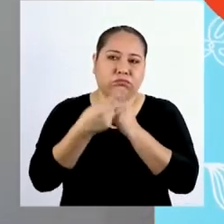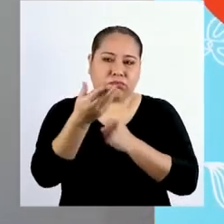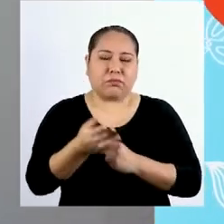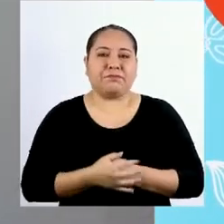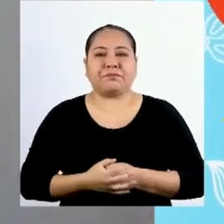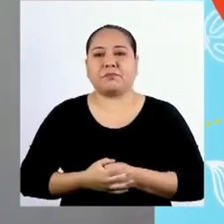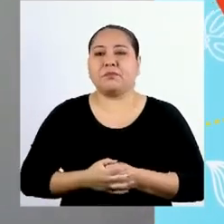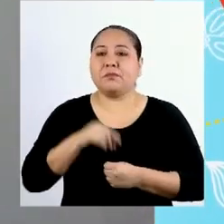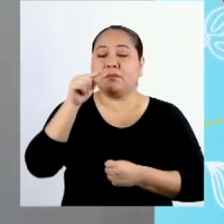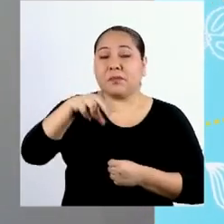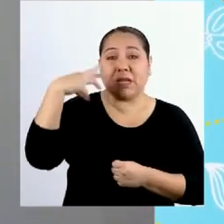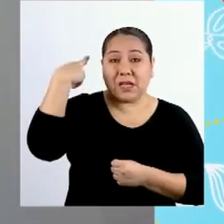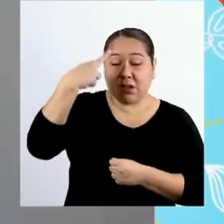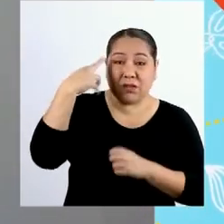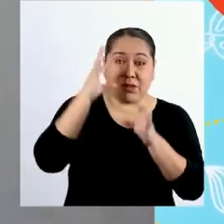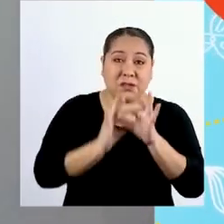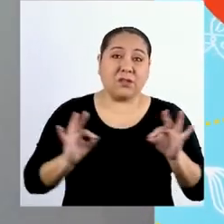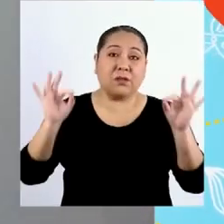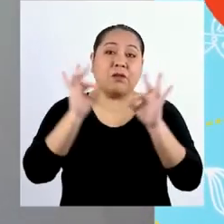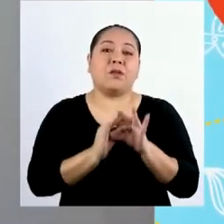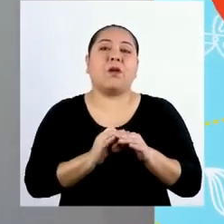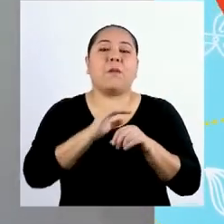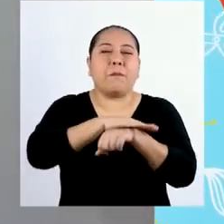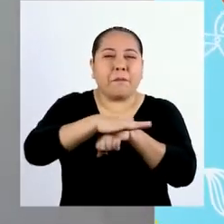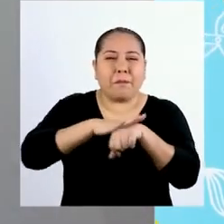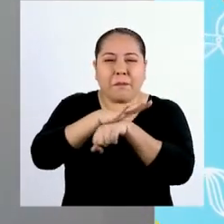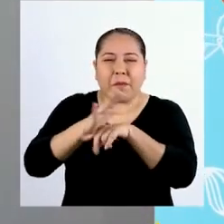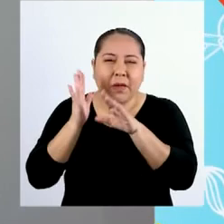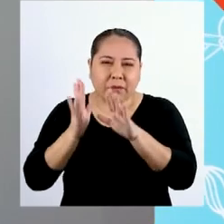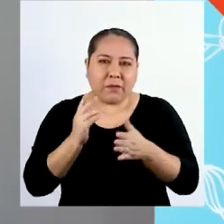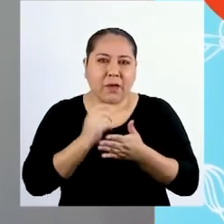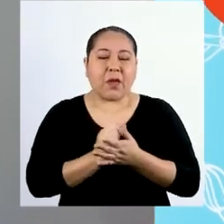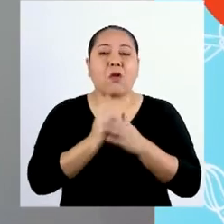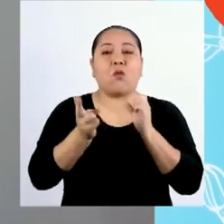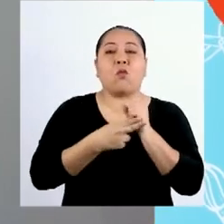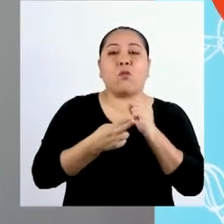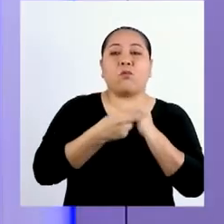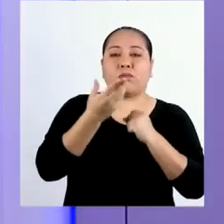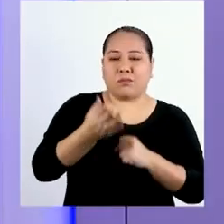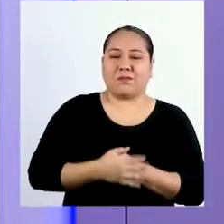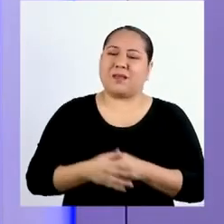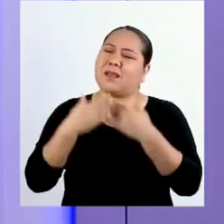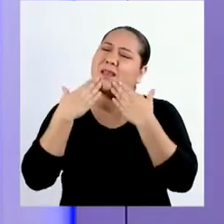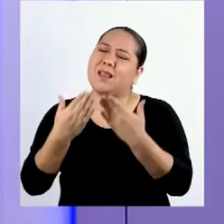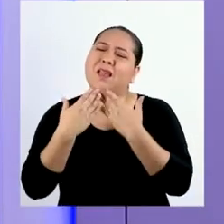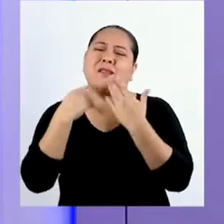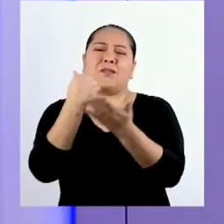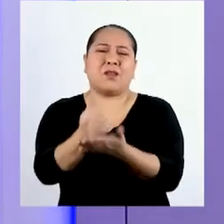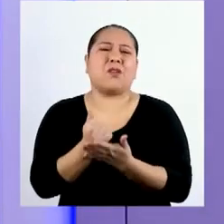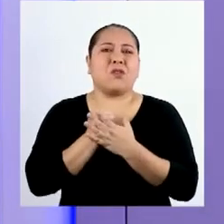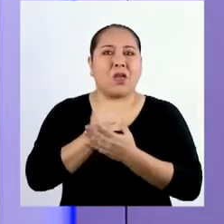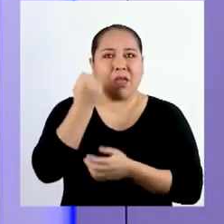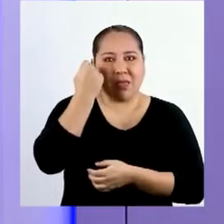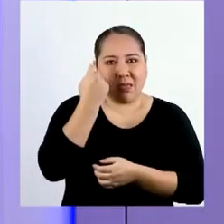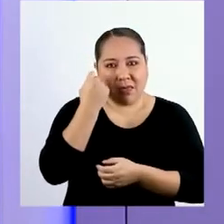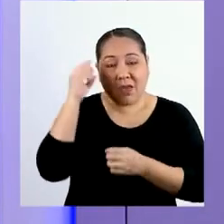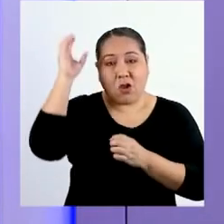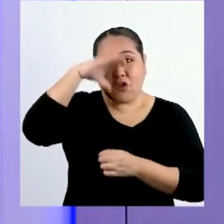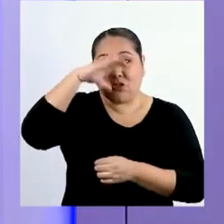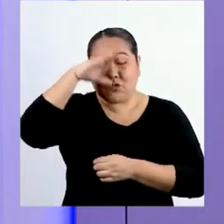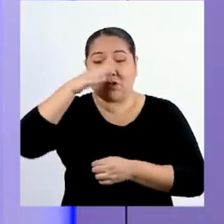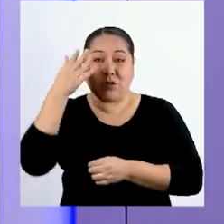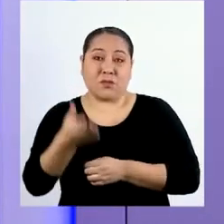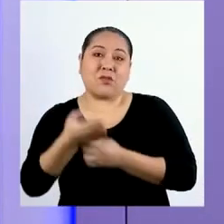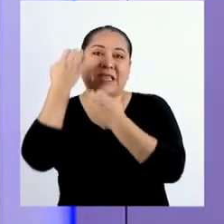deudas. Por eso resulta importante planificar y ahorrar para el futuro. Gracias por habernos ayudado a entender los